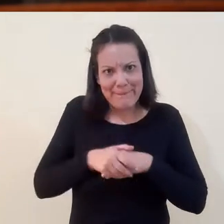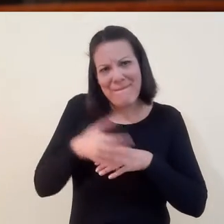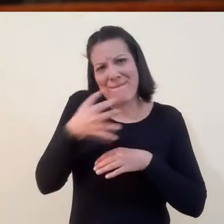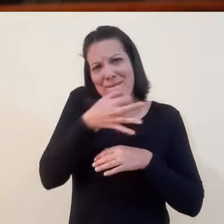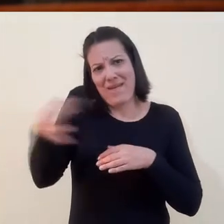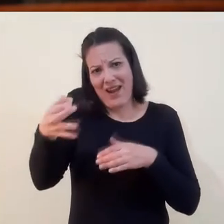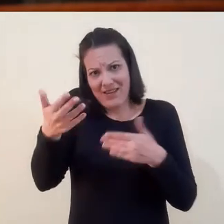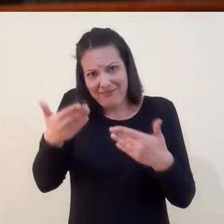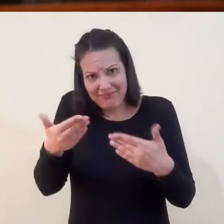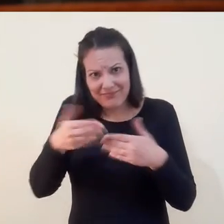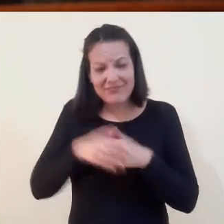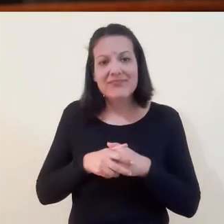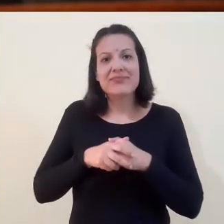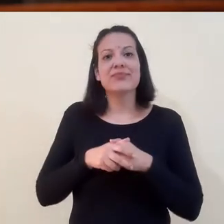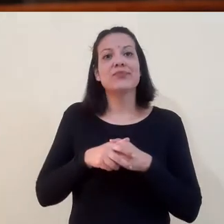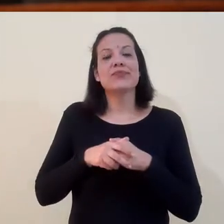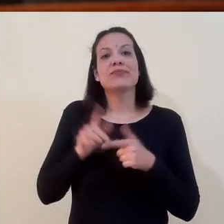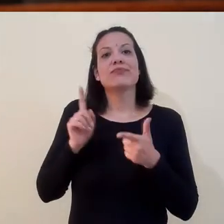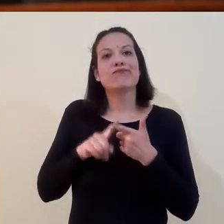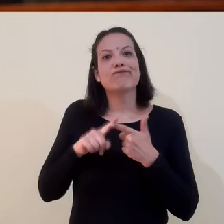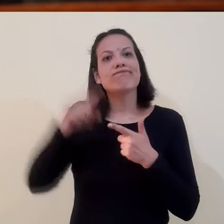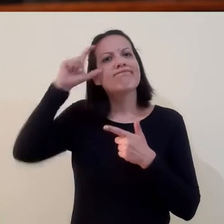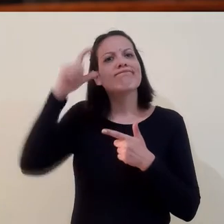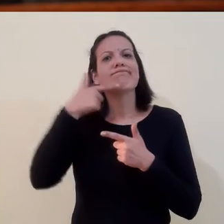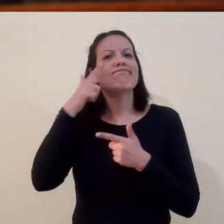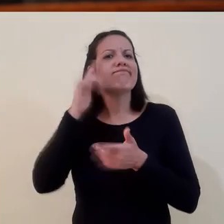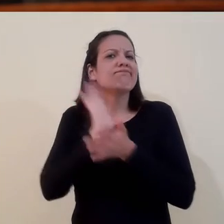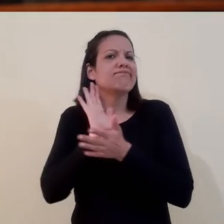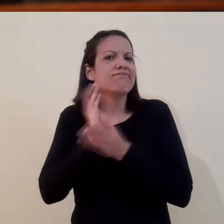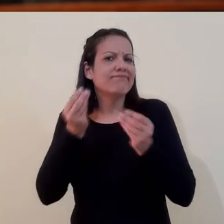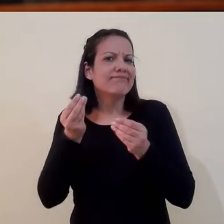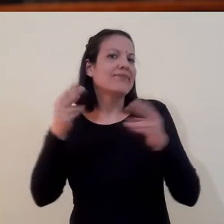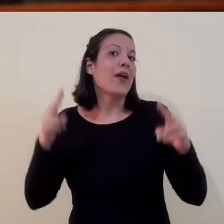esto es así, la ESI es encuentro,